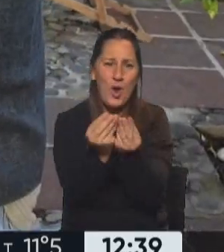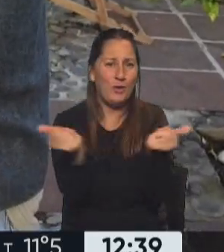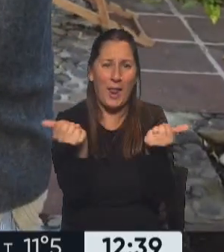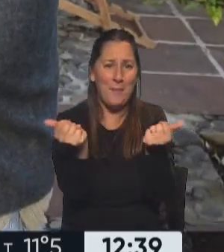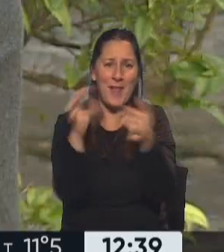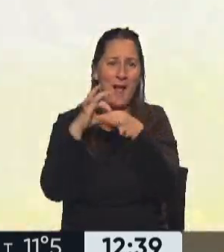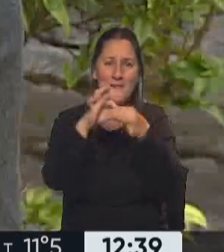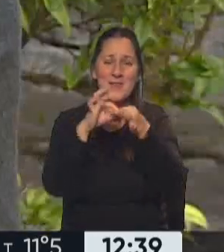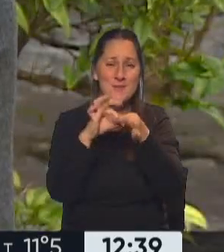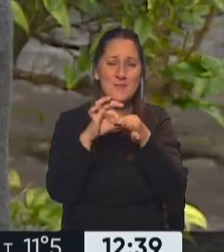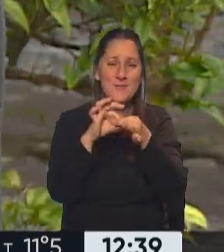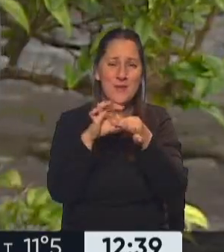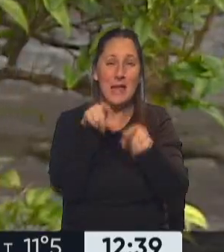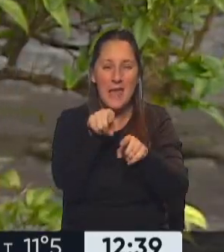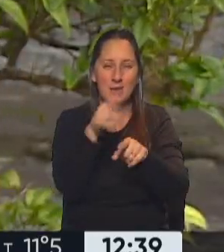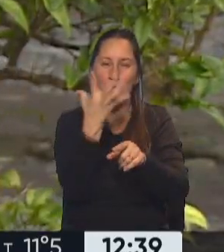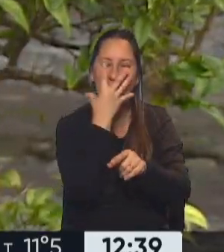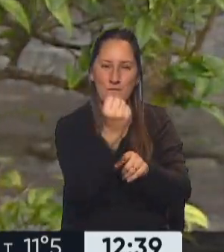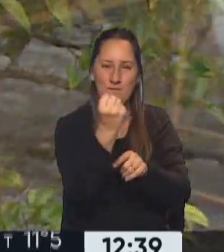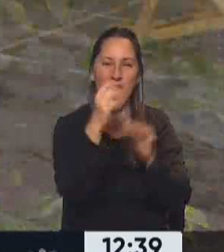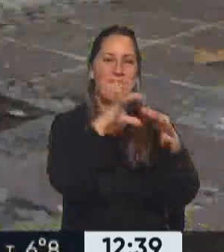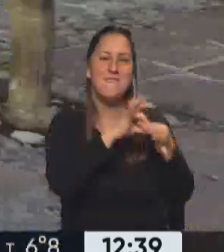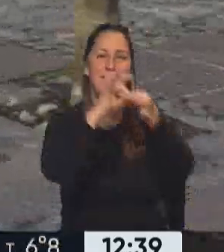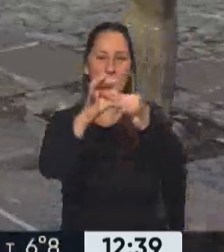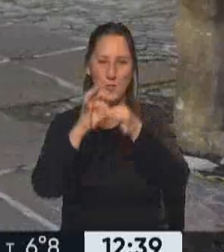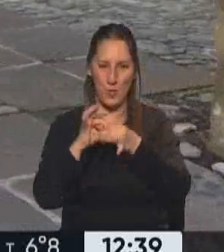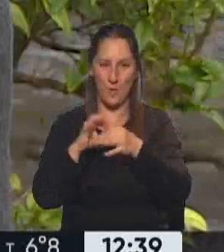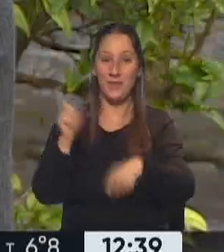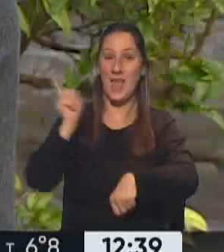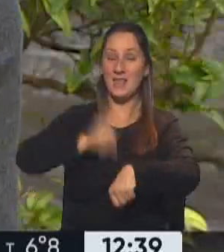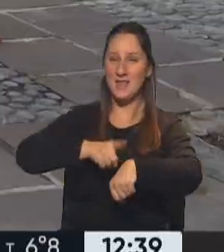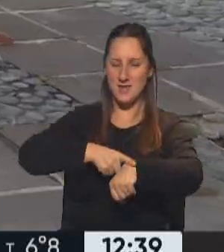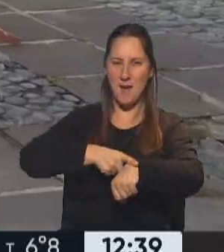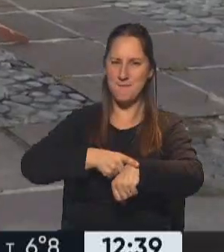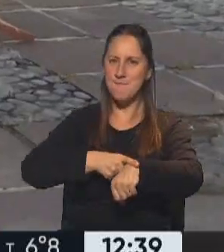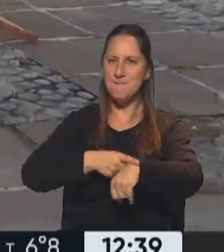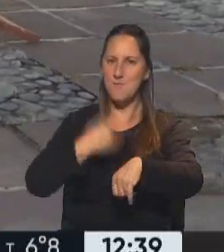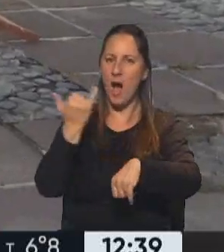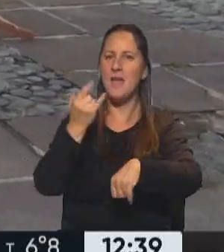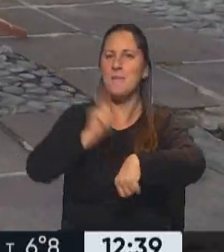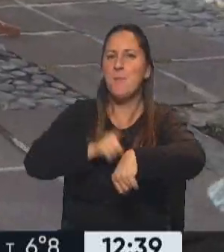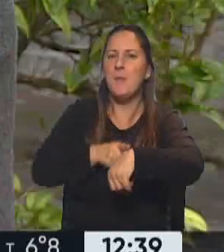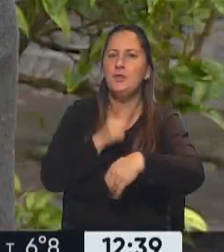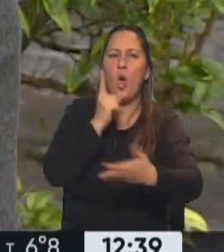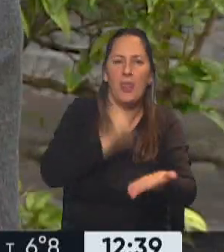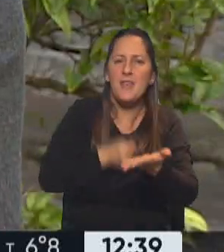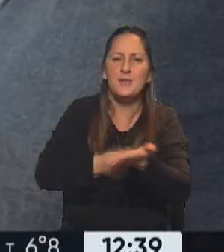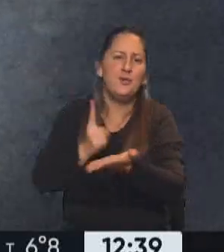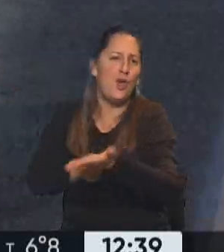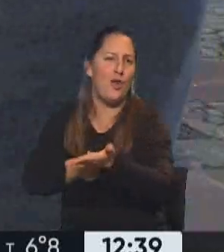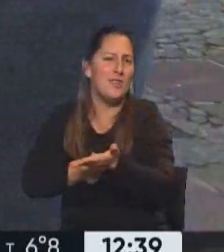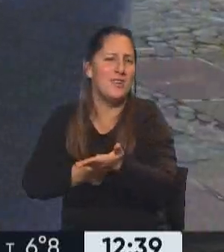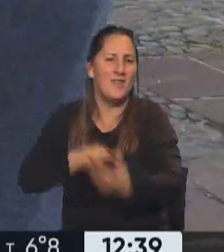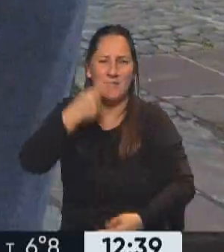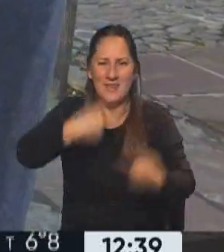la forma que tienen. Es eso lo que convoca los vínculos, ¿no? El tiempo está presente en las decisiones también, las decisiones de